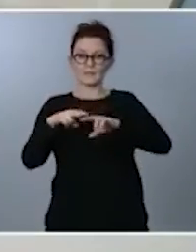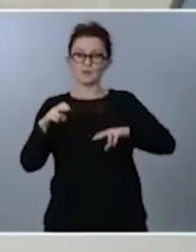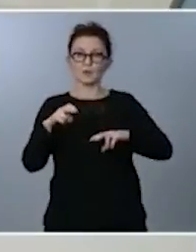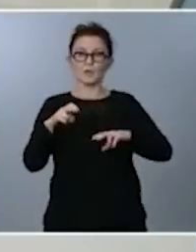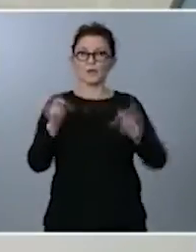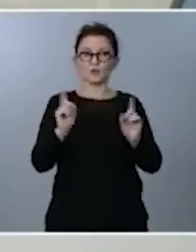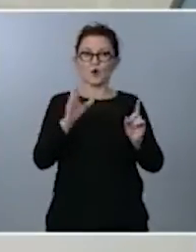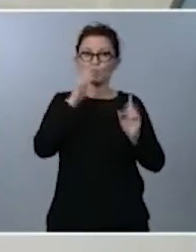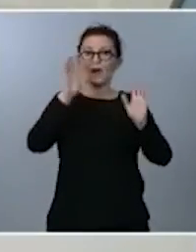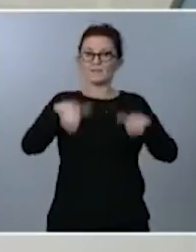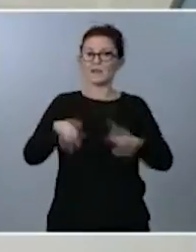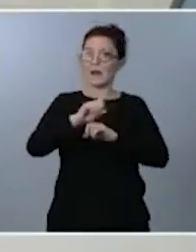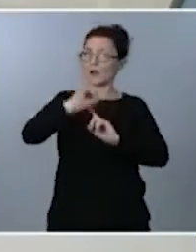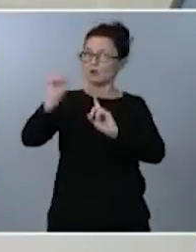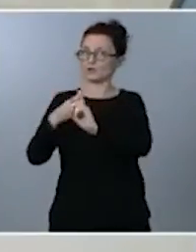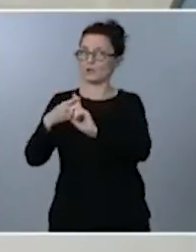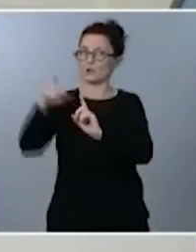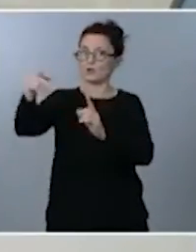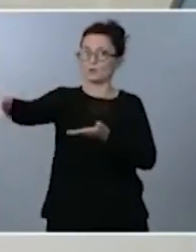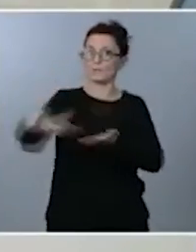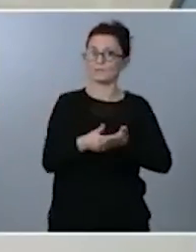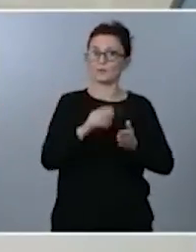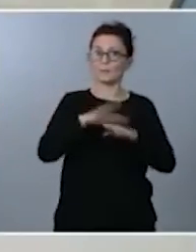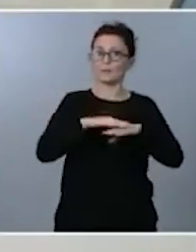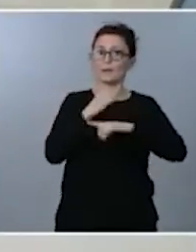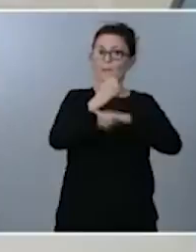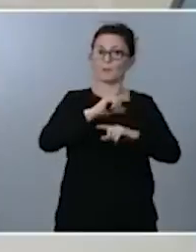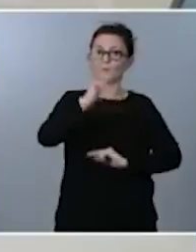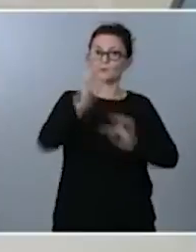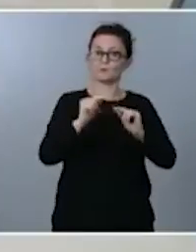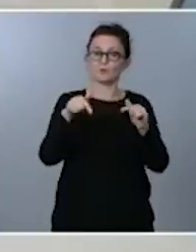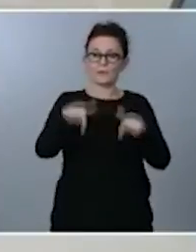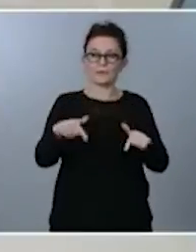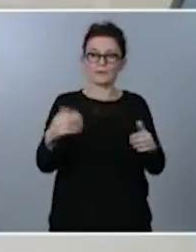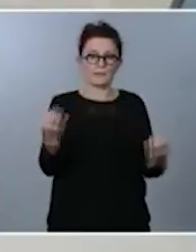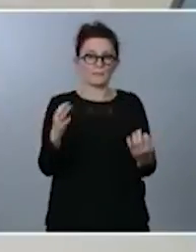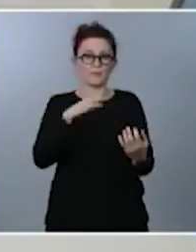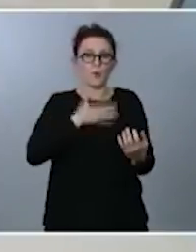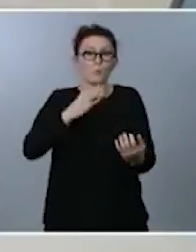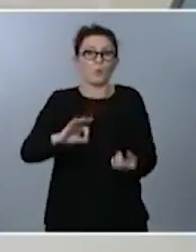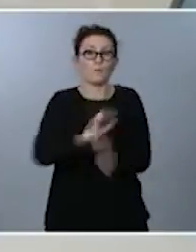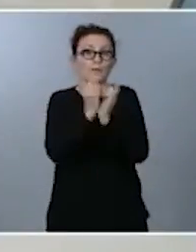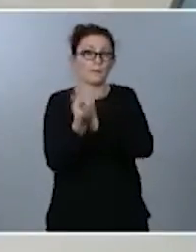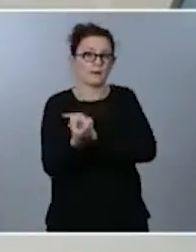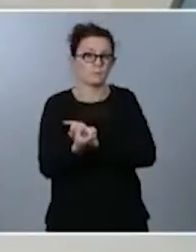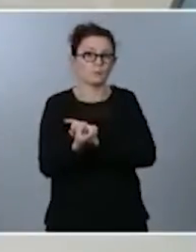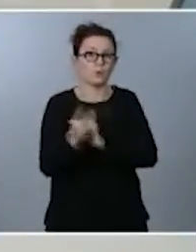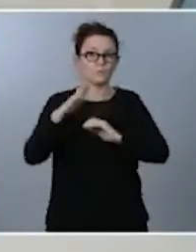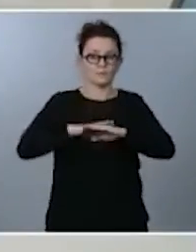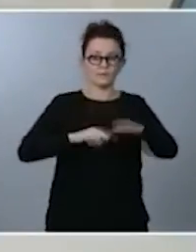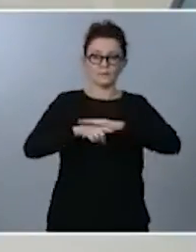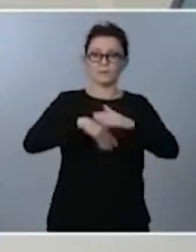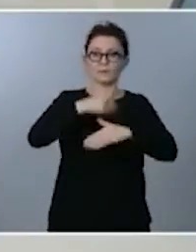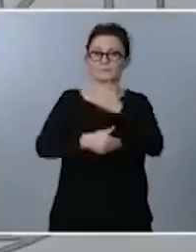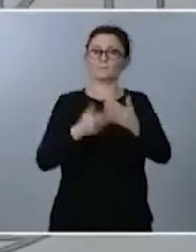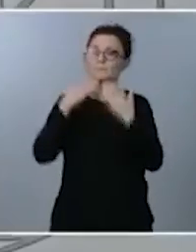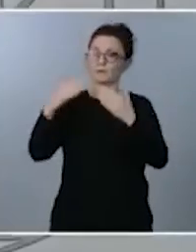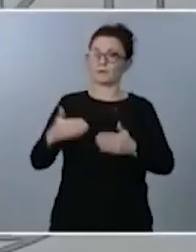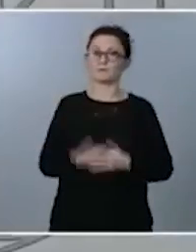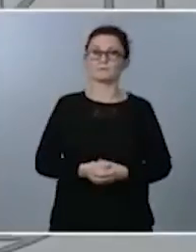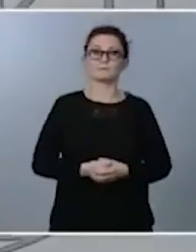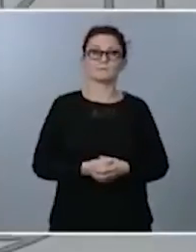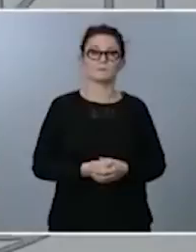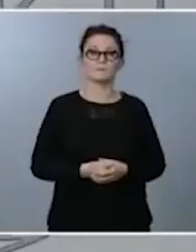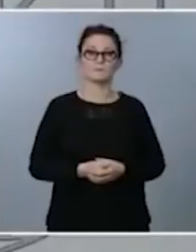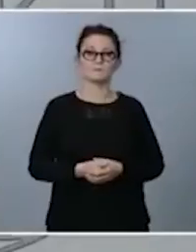petición suya que muy importante para su apoyo a estos presupuestos. ¿Qué ha pasado ahí o si es que puede haber algún cambio en la tramitación? Muchas gracias. Sí,